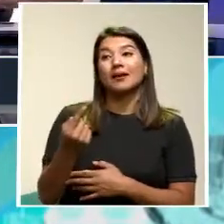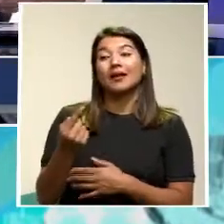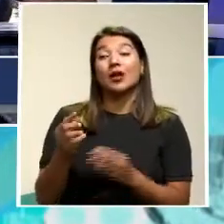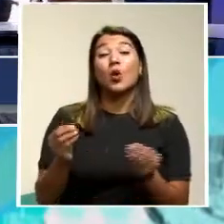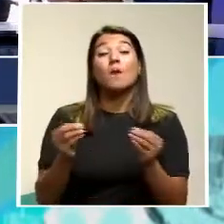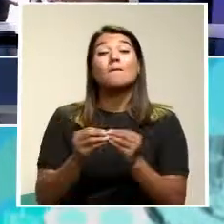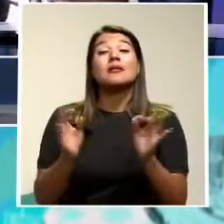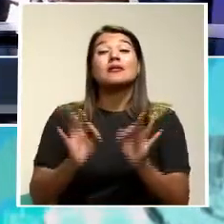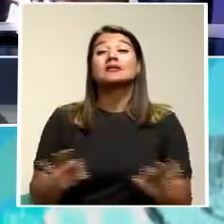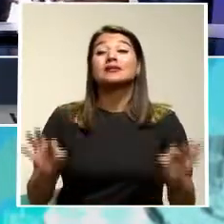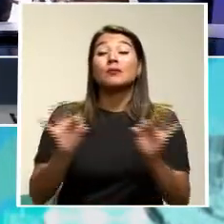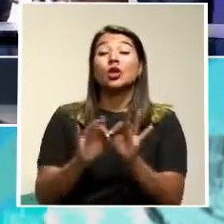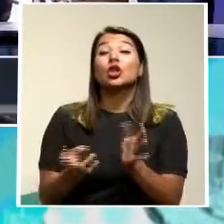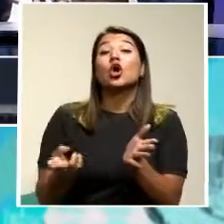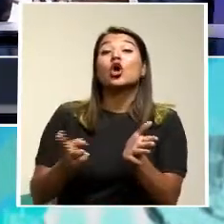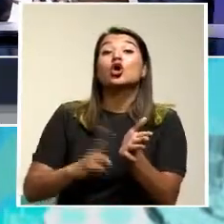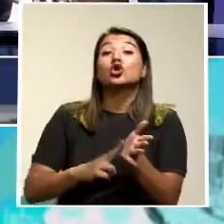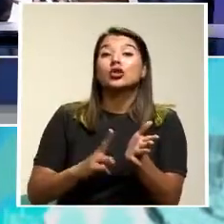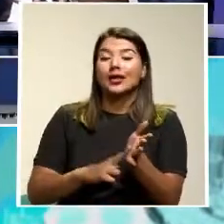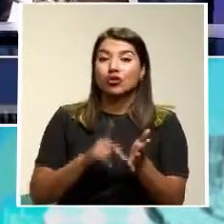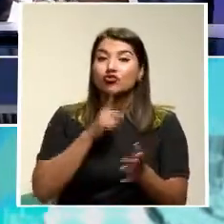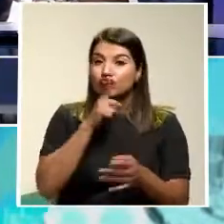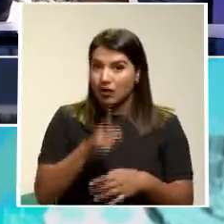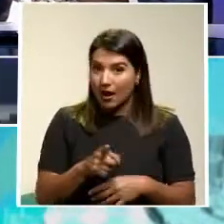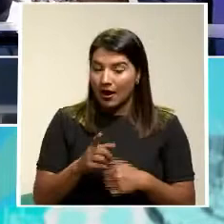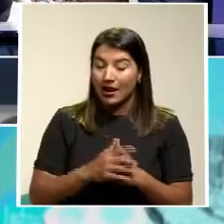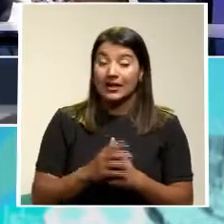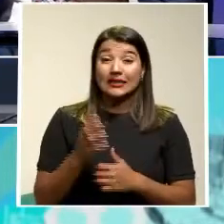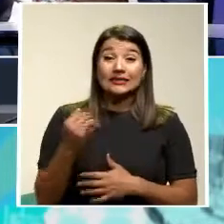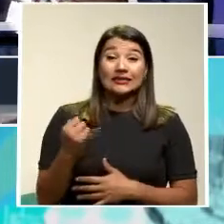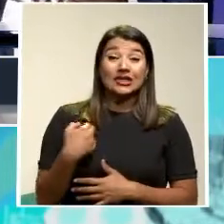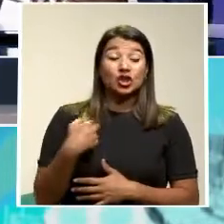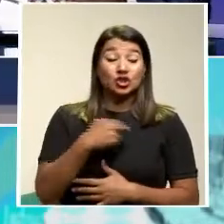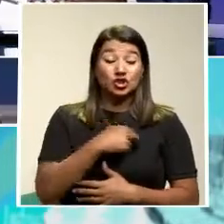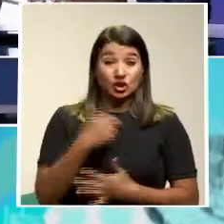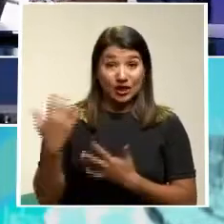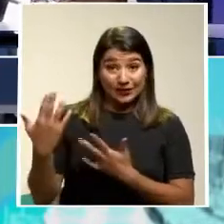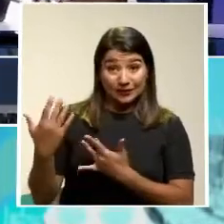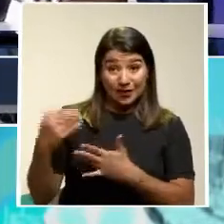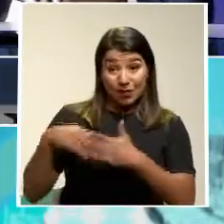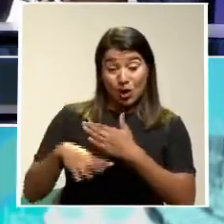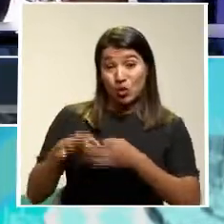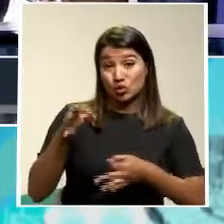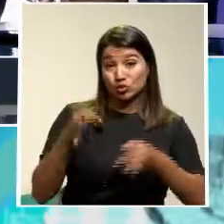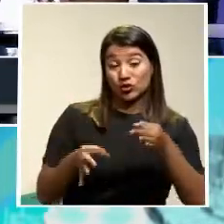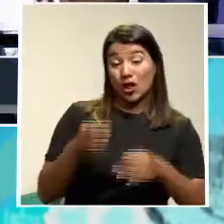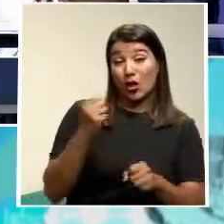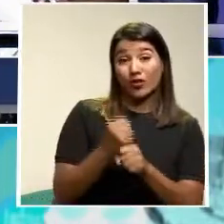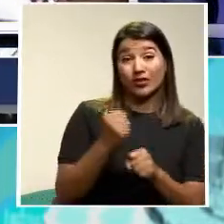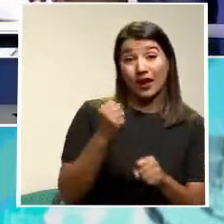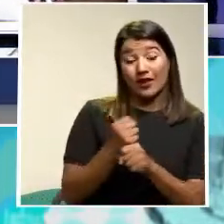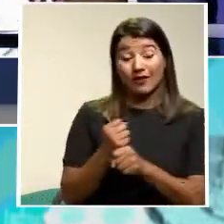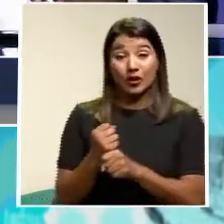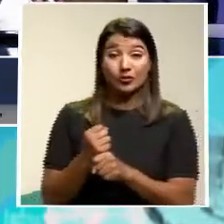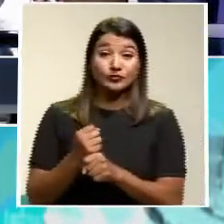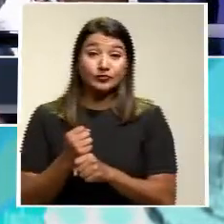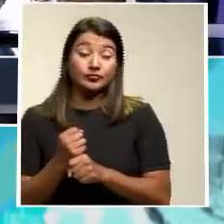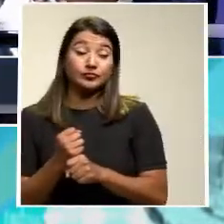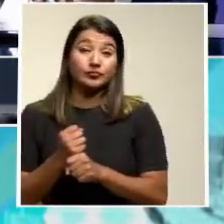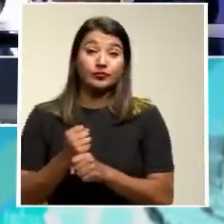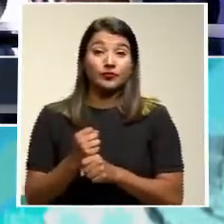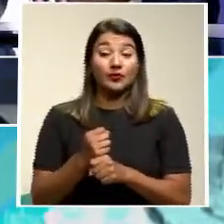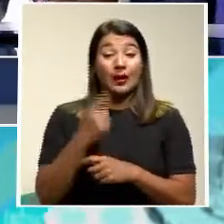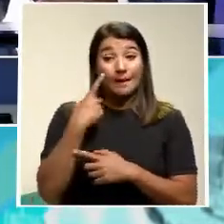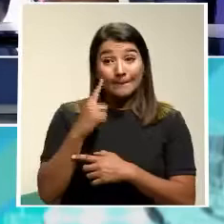Y ante la espera Que podamos tener En un juzgado de trabajo Con la mora judicial Y pasa a diferentes instancias